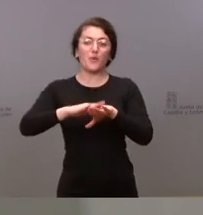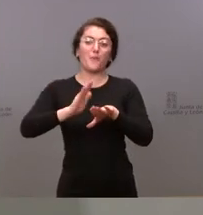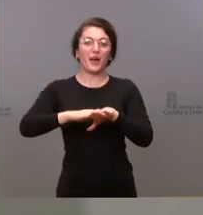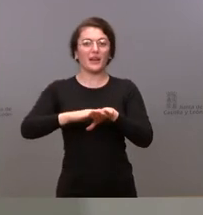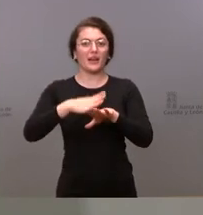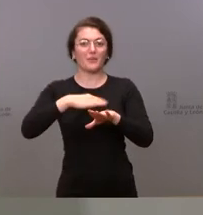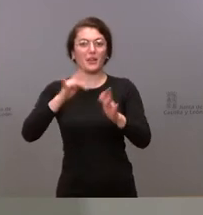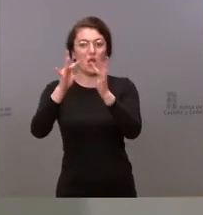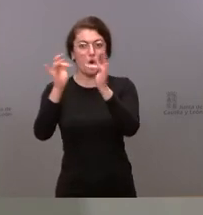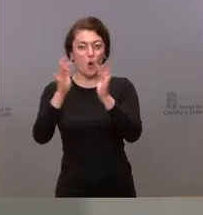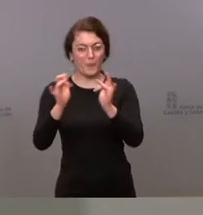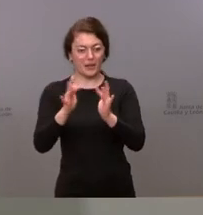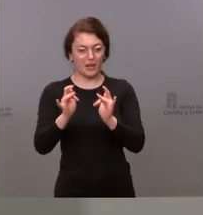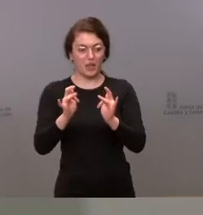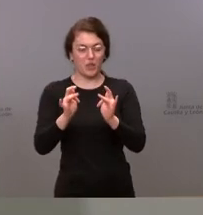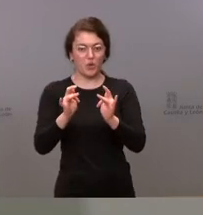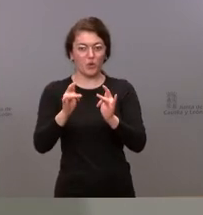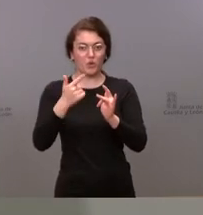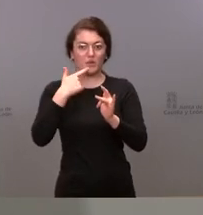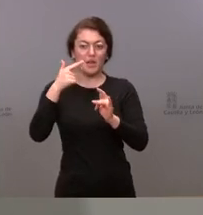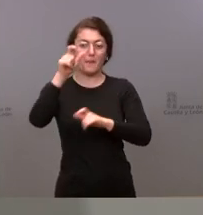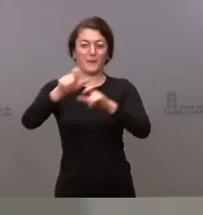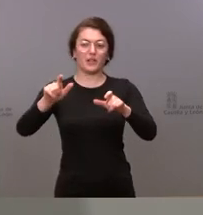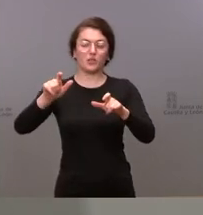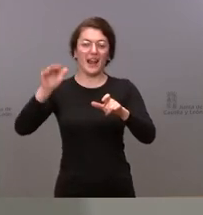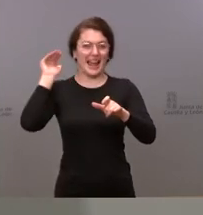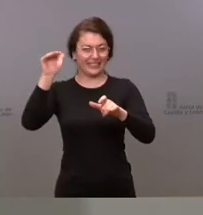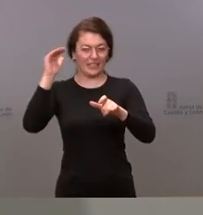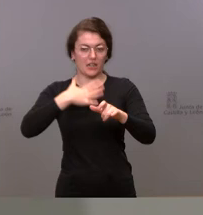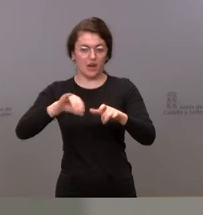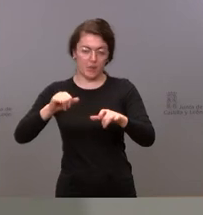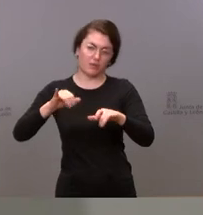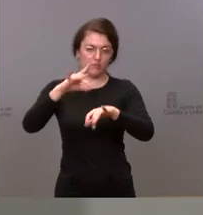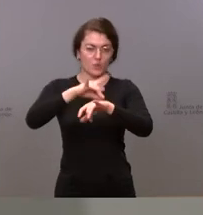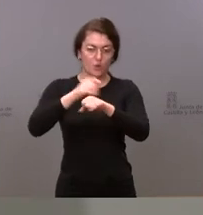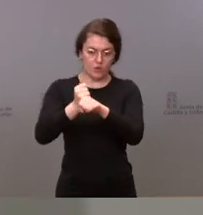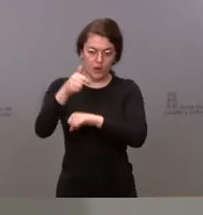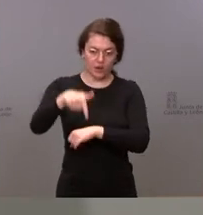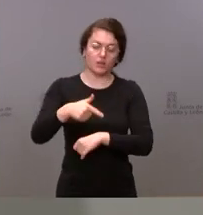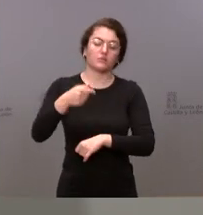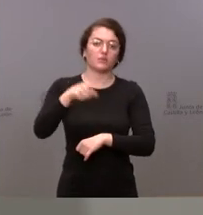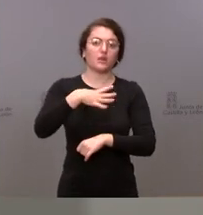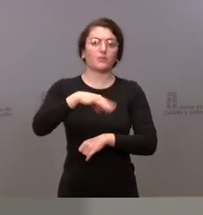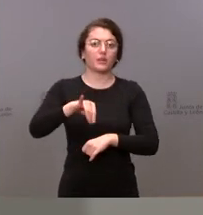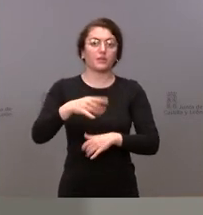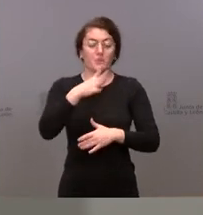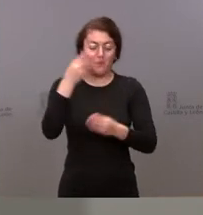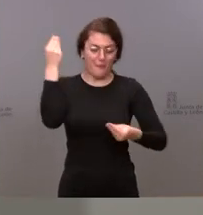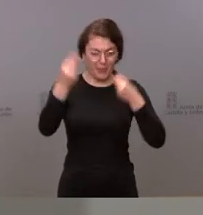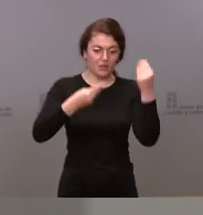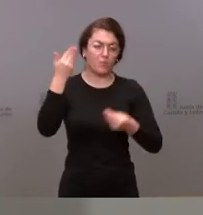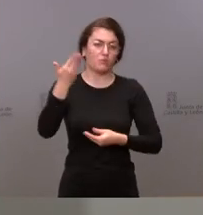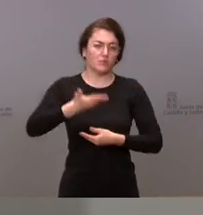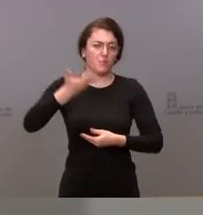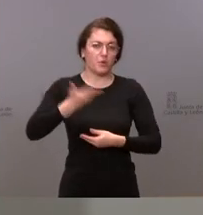Europea así como una convocatoria extraordinaria del MIR nos parece que son elementos muy esenciales para incrementar el número de profesionales sanitarios y la disposición de los mismos